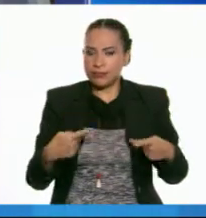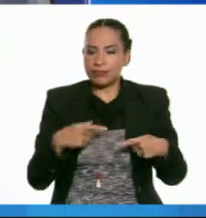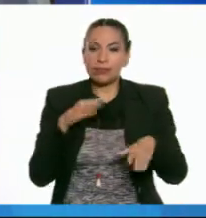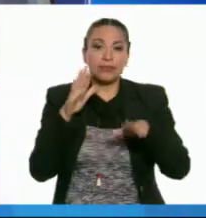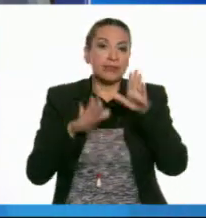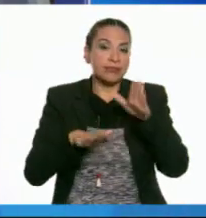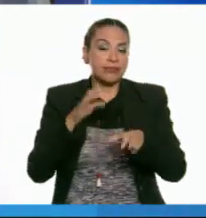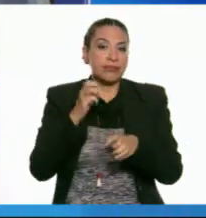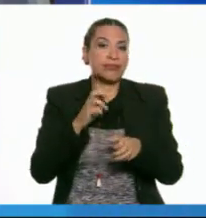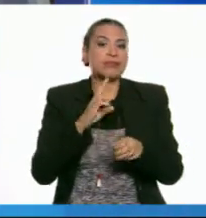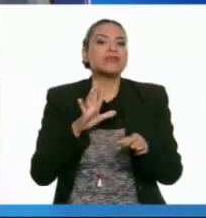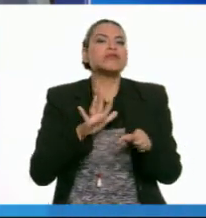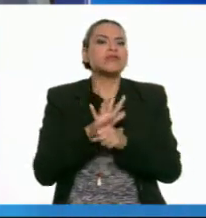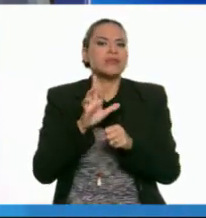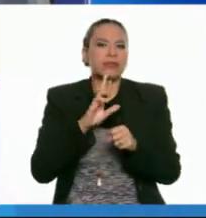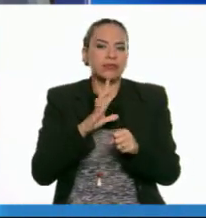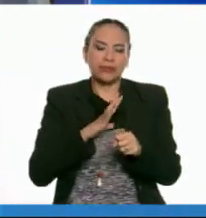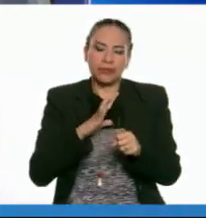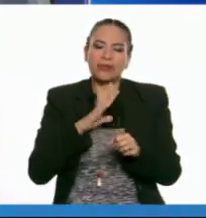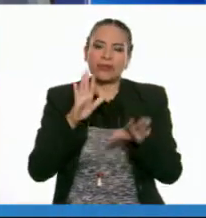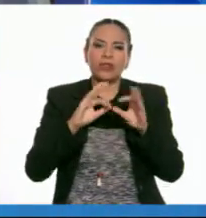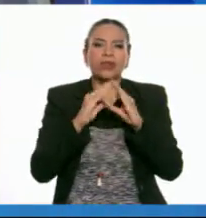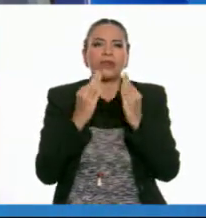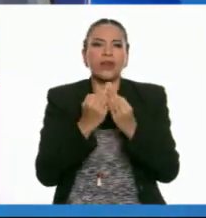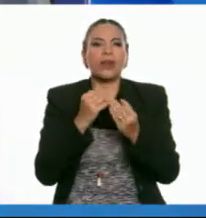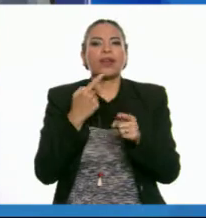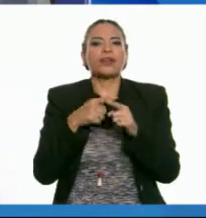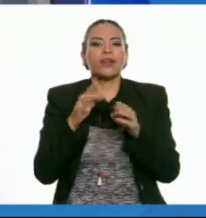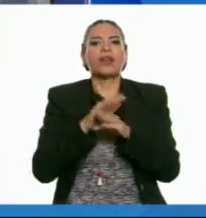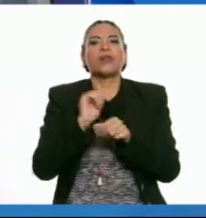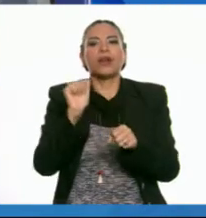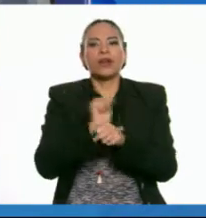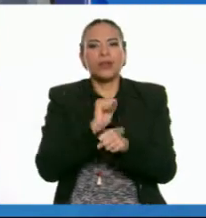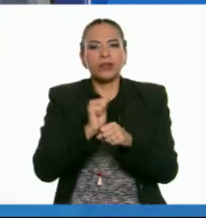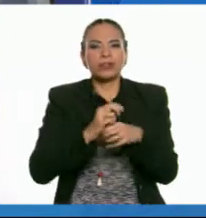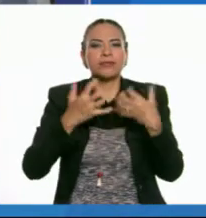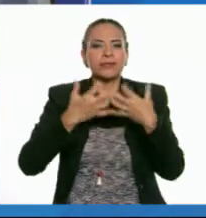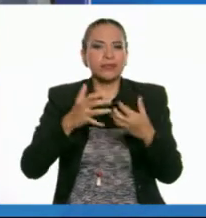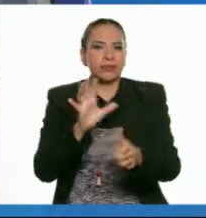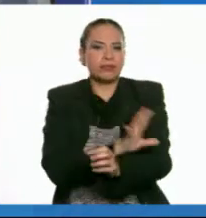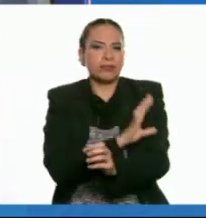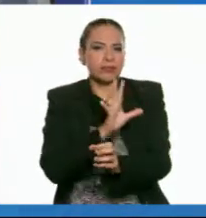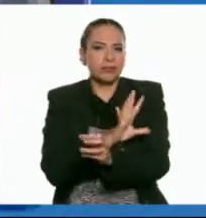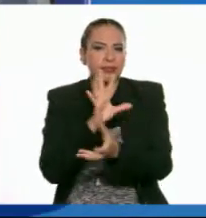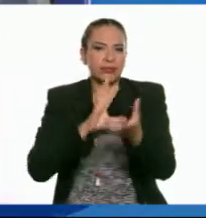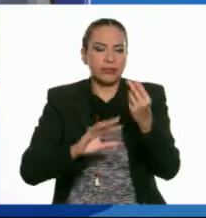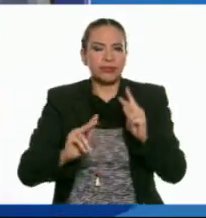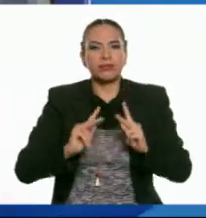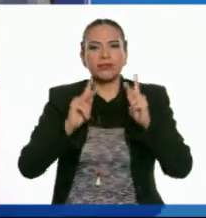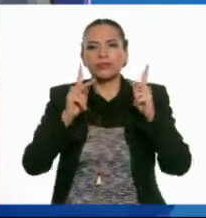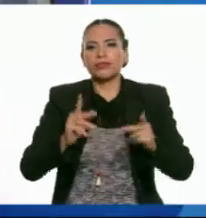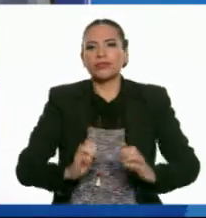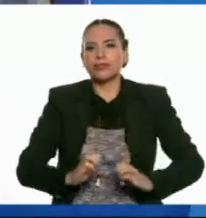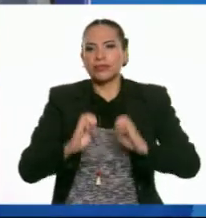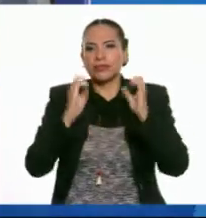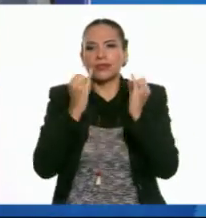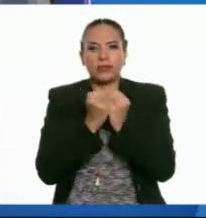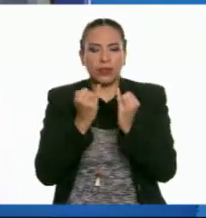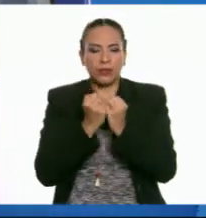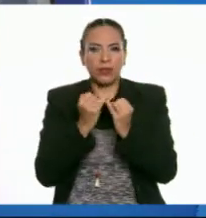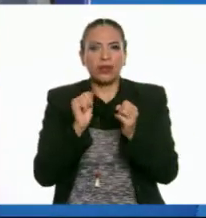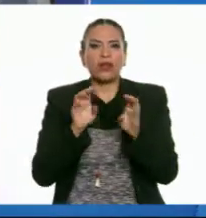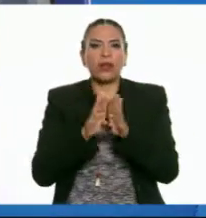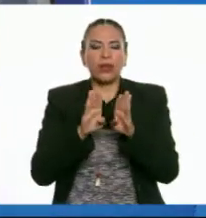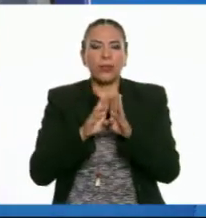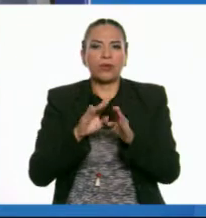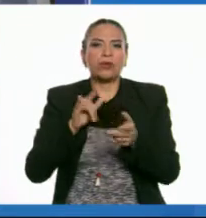A veces estas soluciones pueden tomar la forma de automóviles, máquinas, dispositivos electrónicos, puentes, edificios e incluso de naves